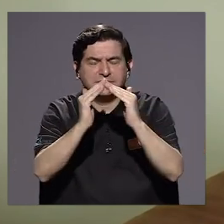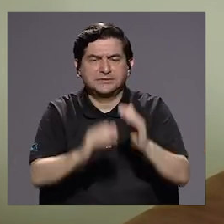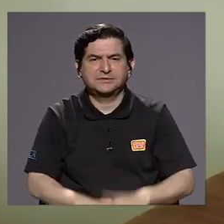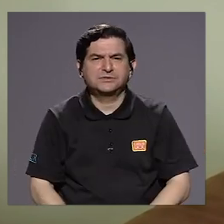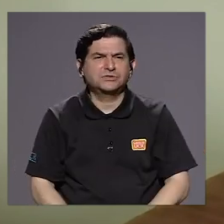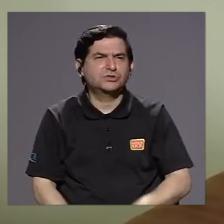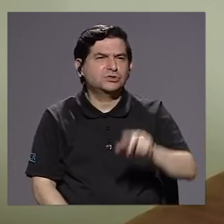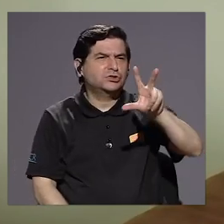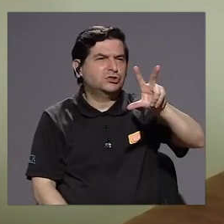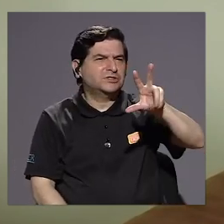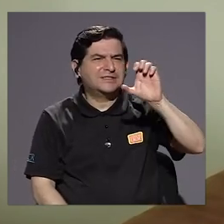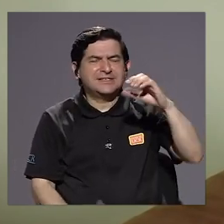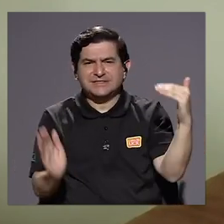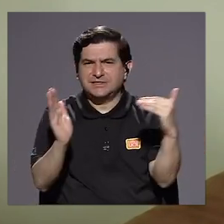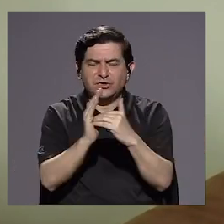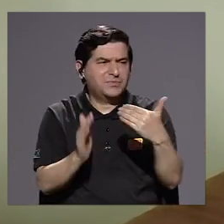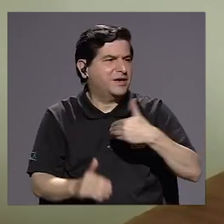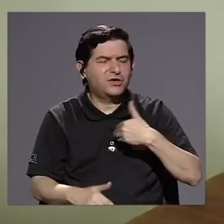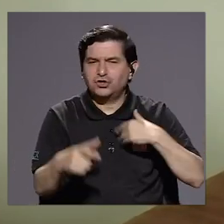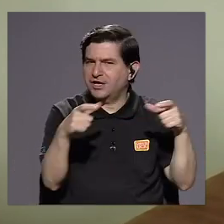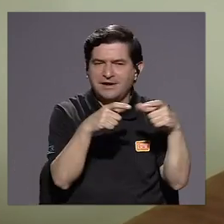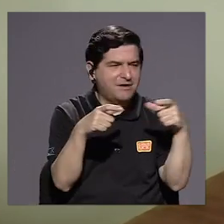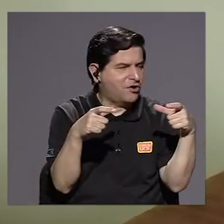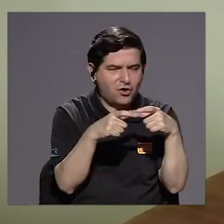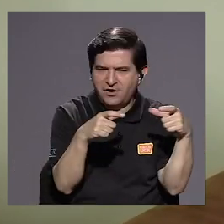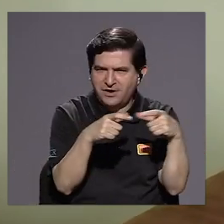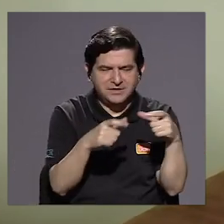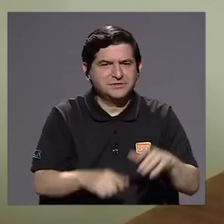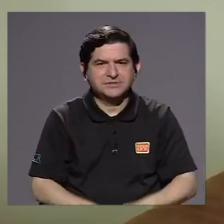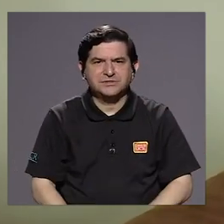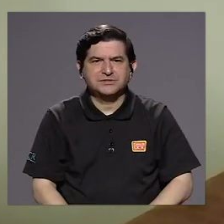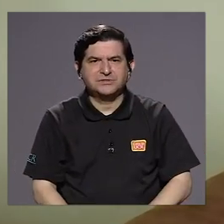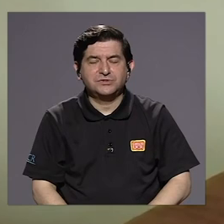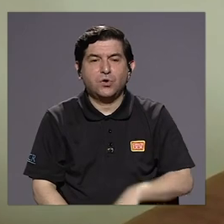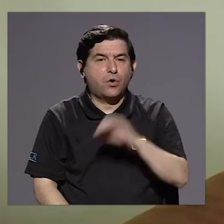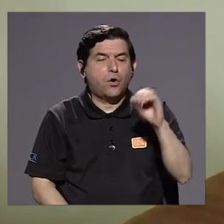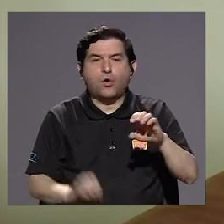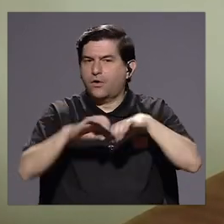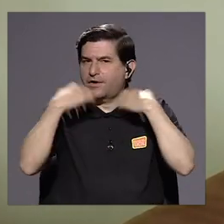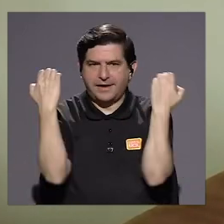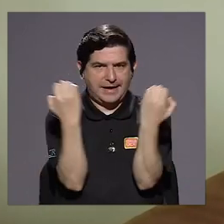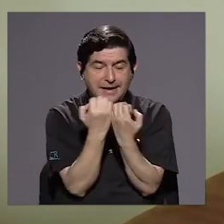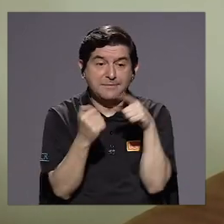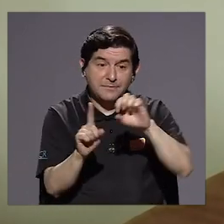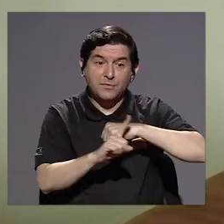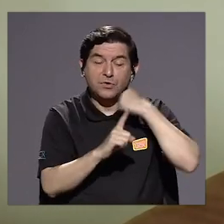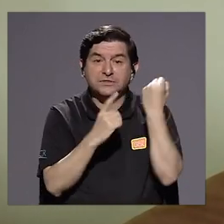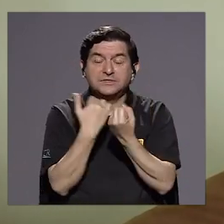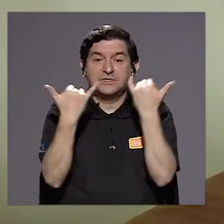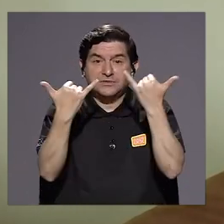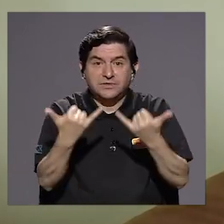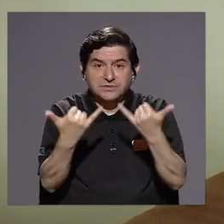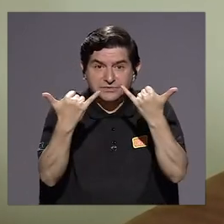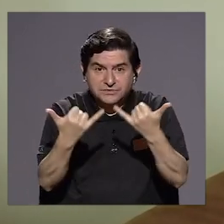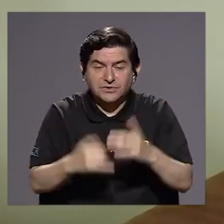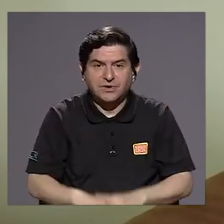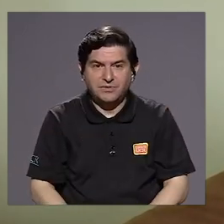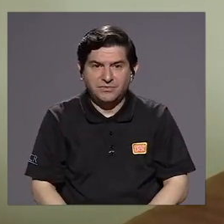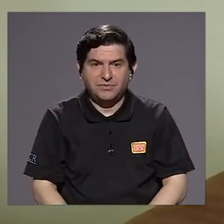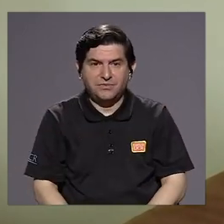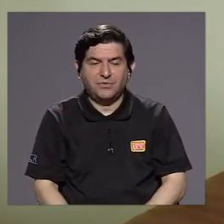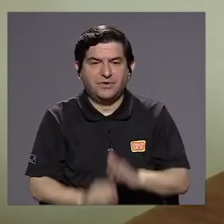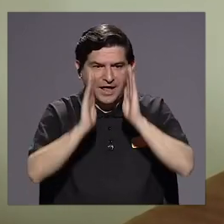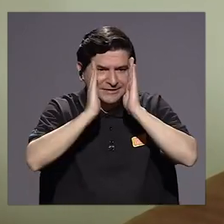Estos trescientos mil que no tienen ni colectividad, ni dispositivos, ese es el escenario que estamos en este momento